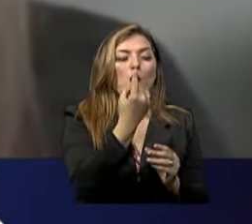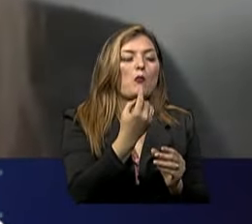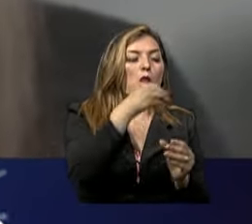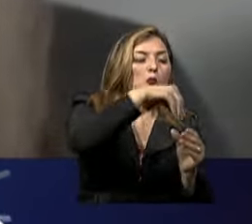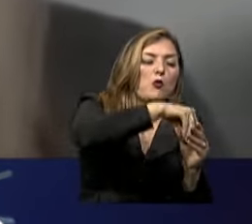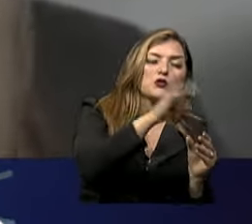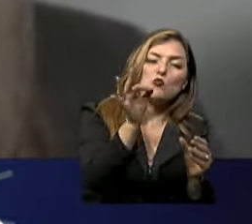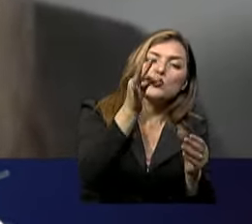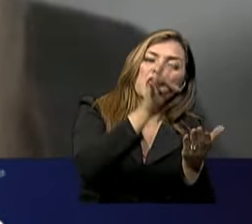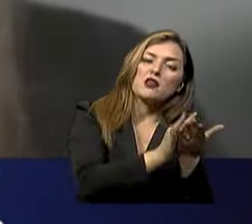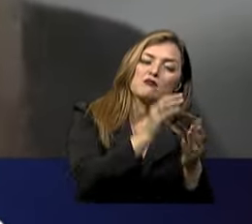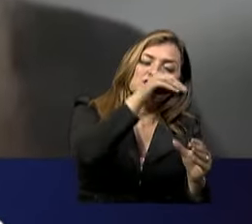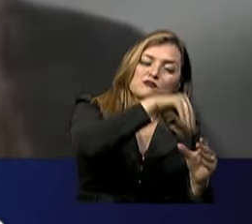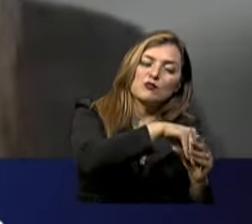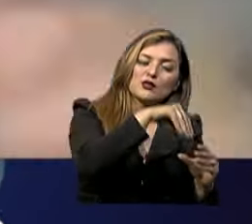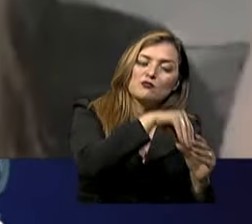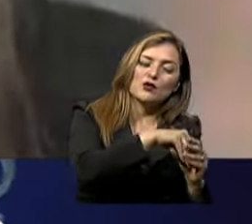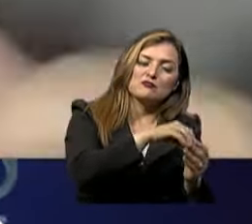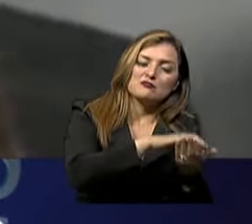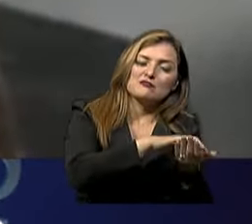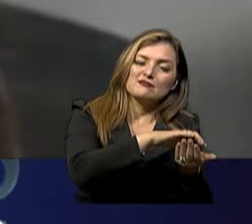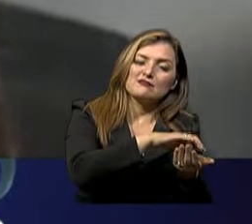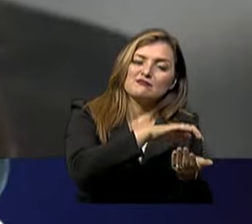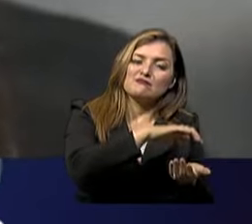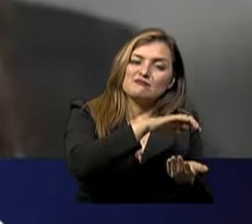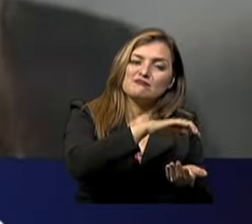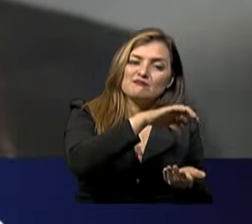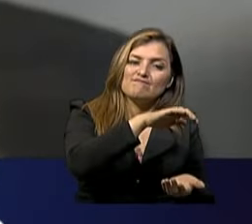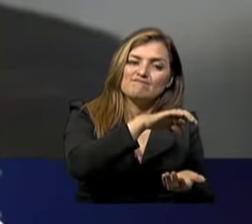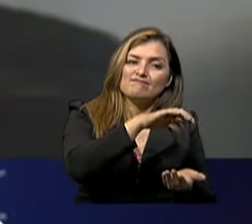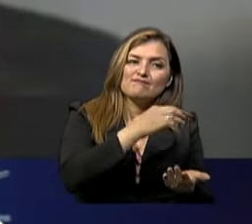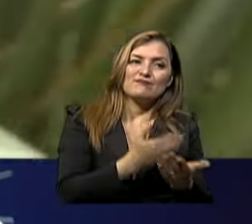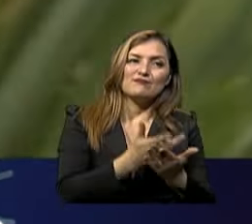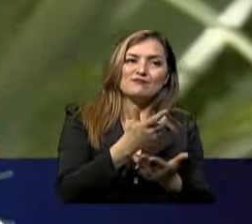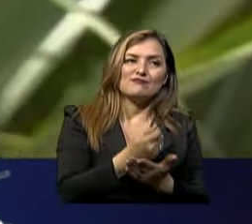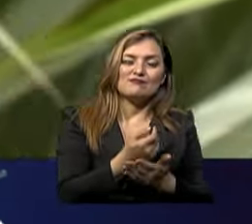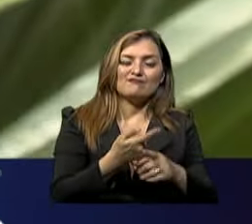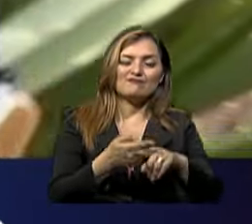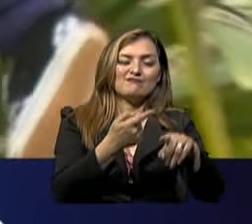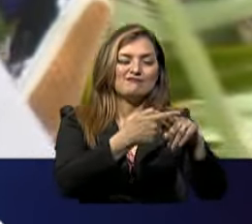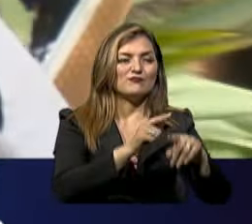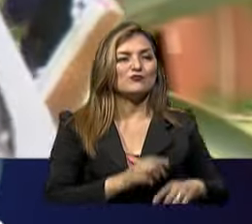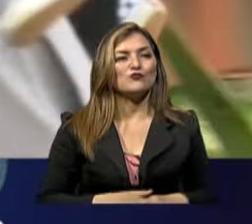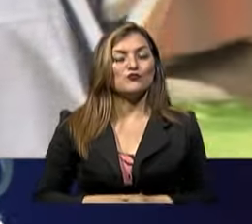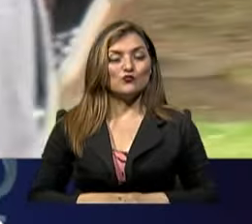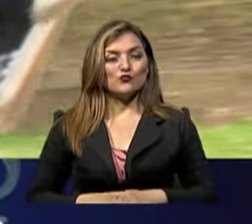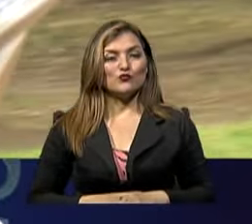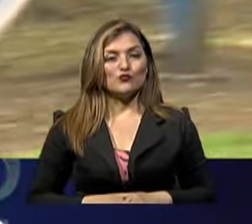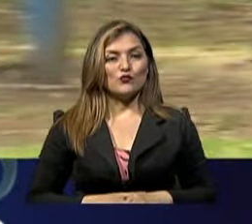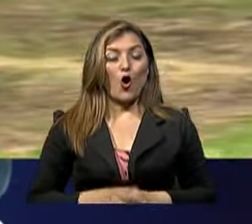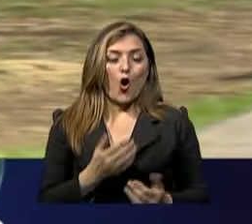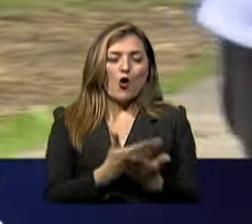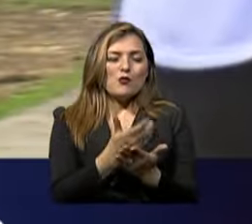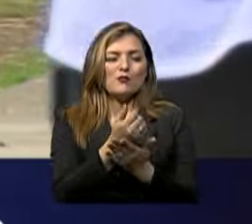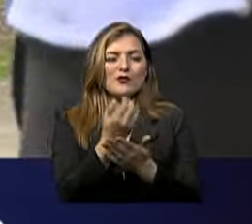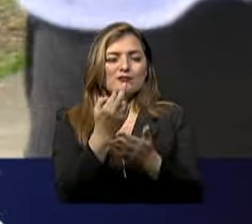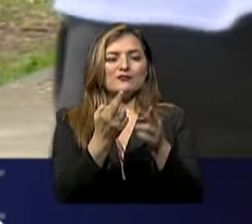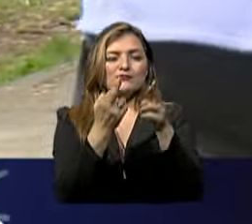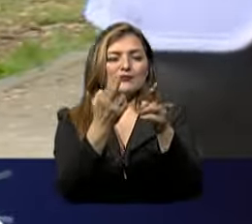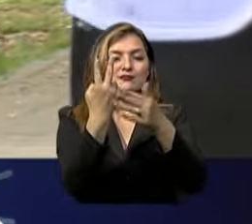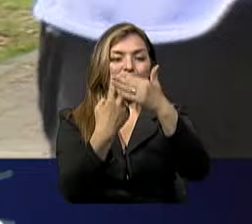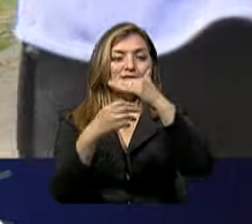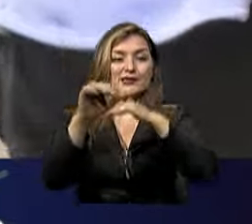Y al final eso que voy a guardar, qué sé yo Me voy a gastar en las vacaciones O voy a comprarle un regalo a mi hija